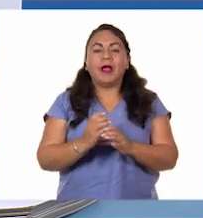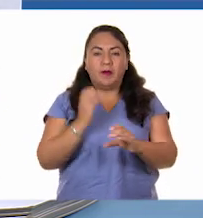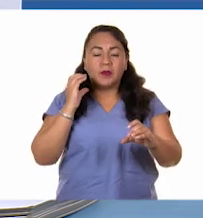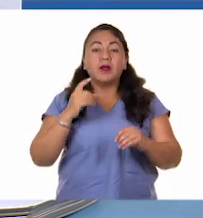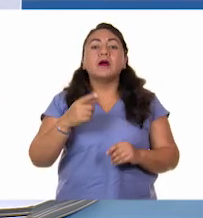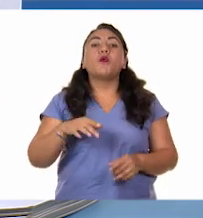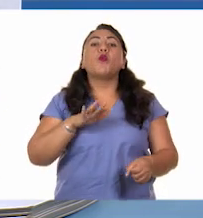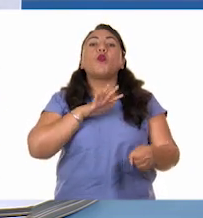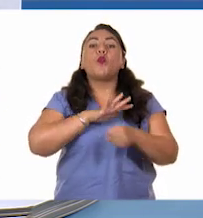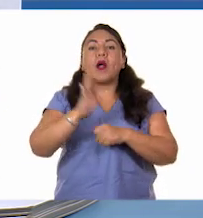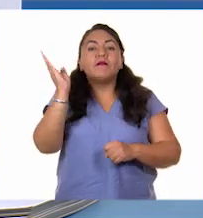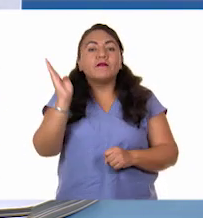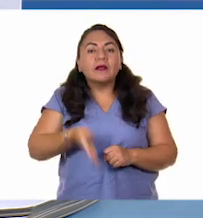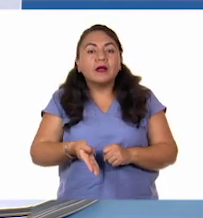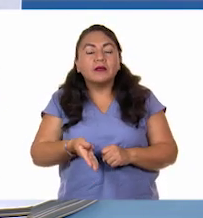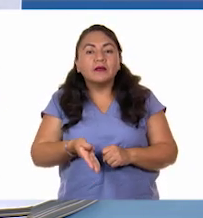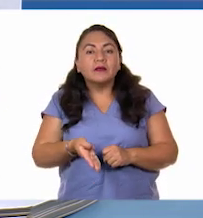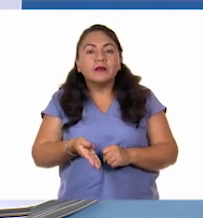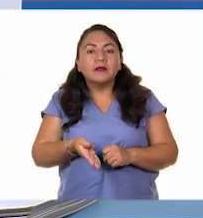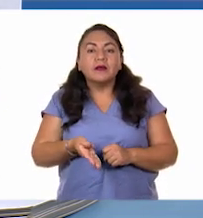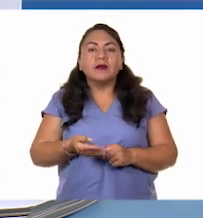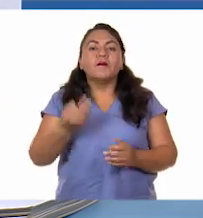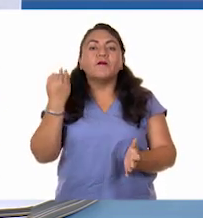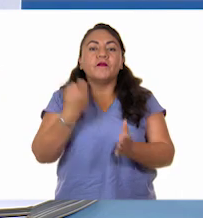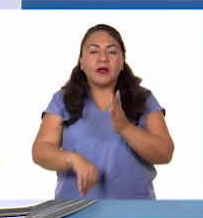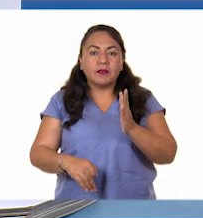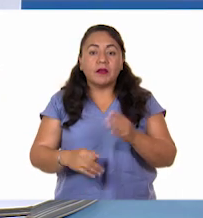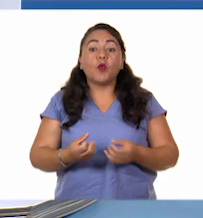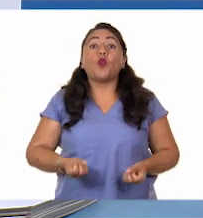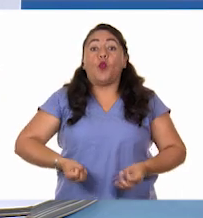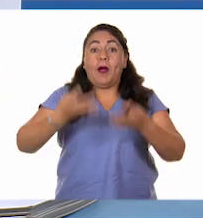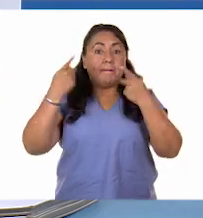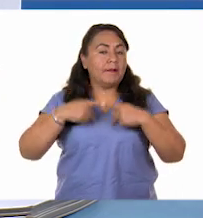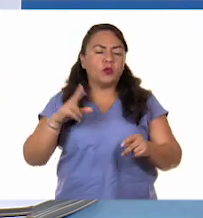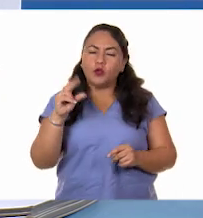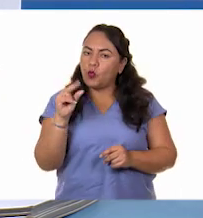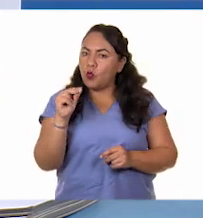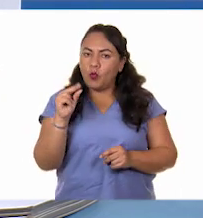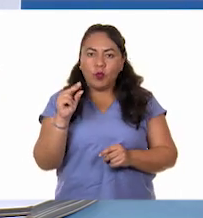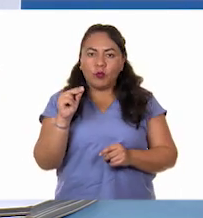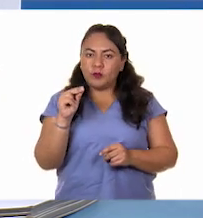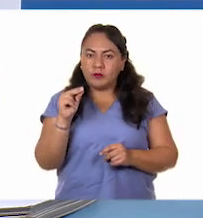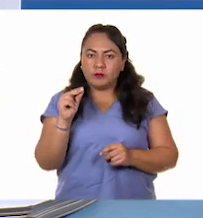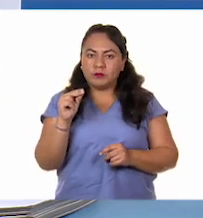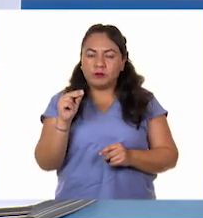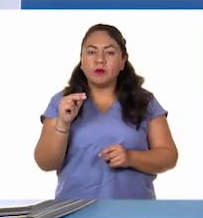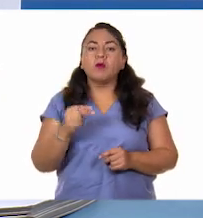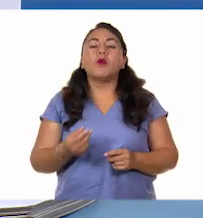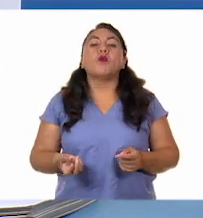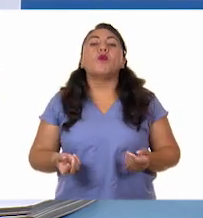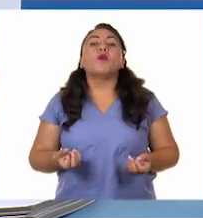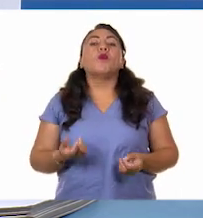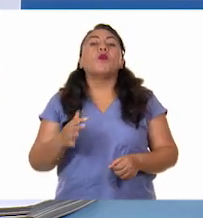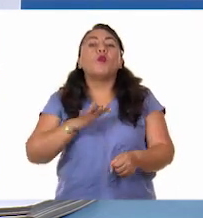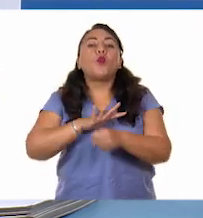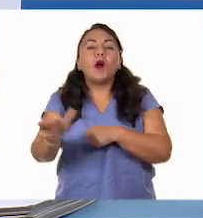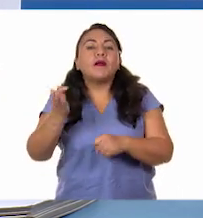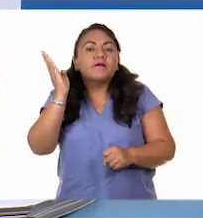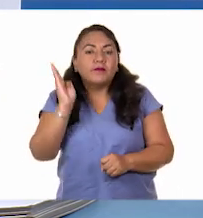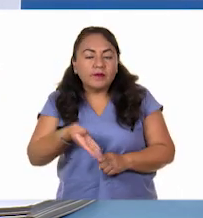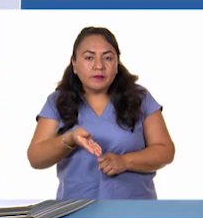¿qué fracción falta? No, ¿cuántas personas? La pregunta es, ¿qué